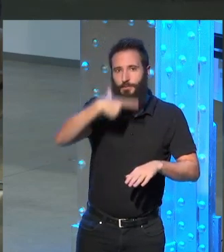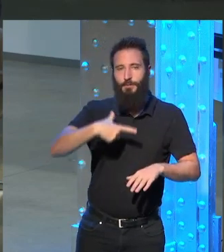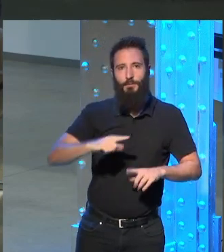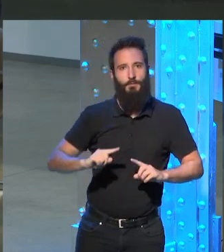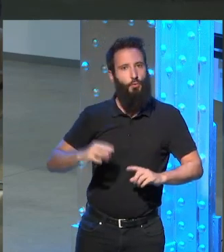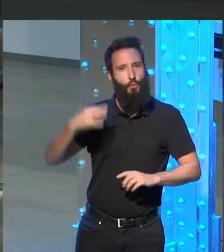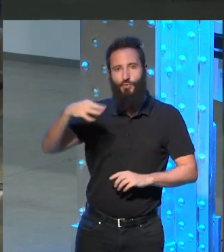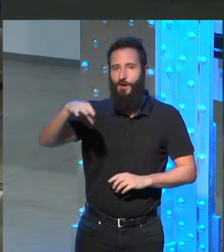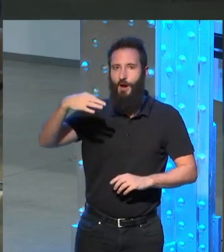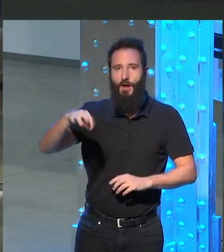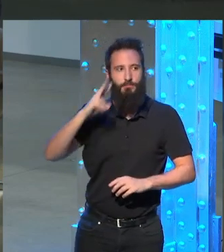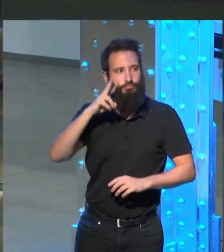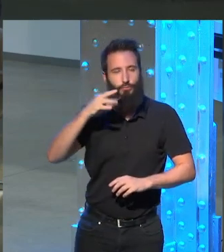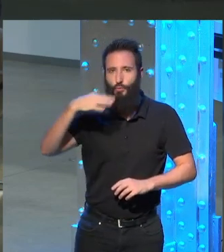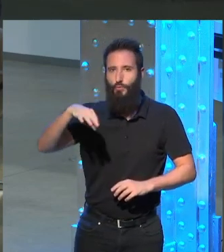y me dijo